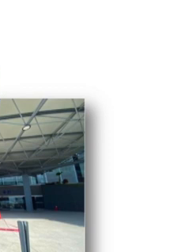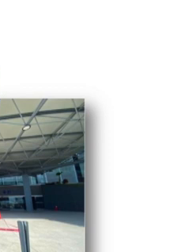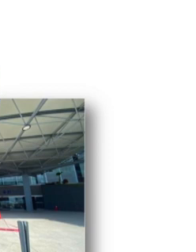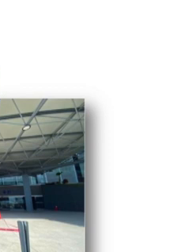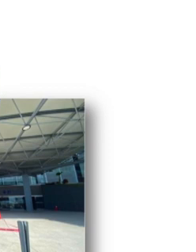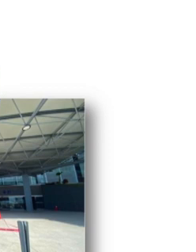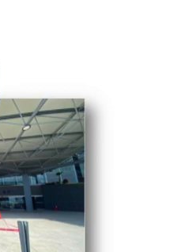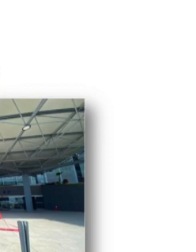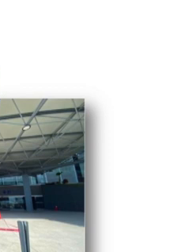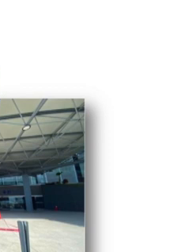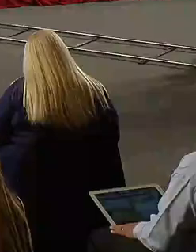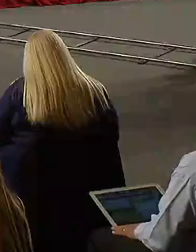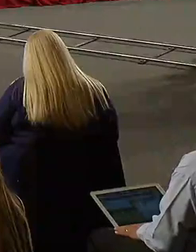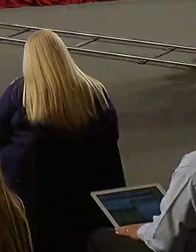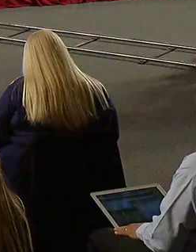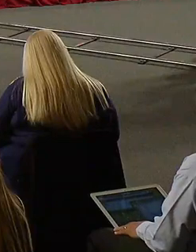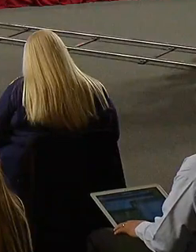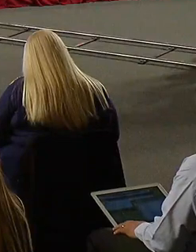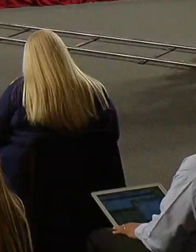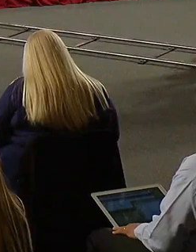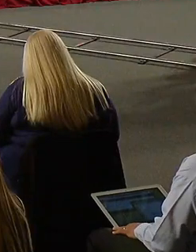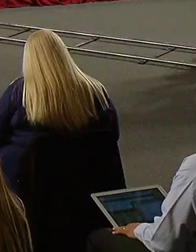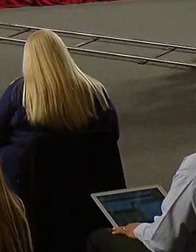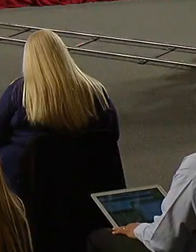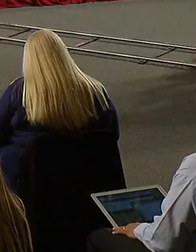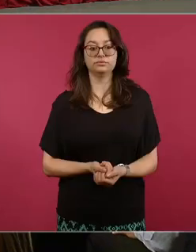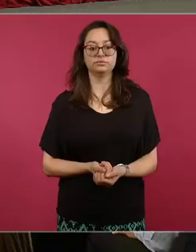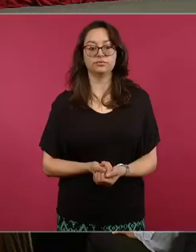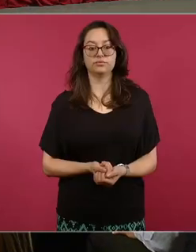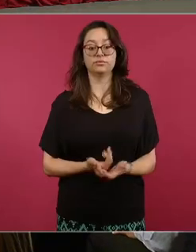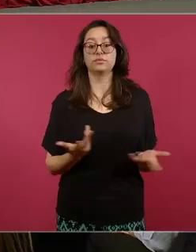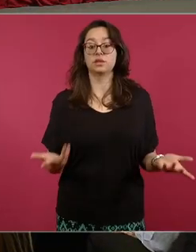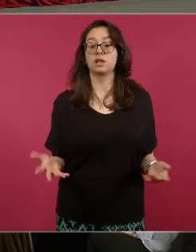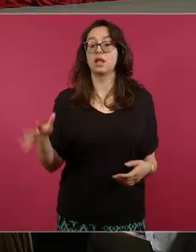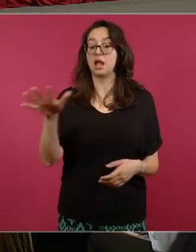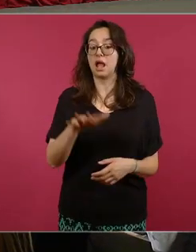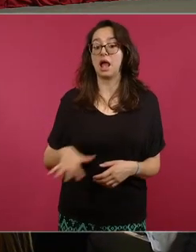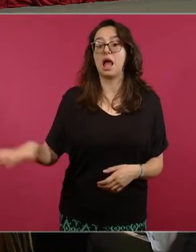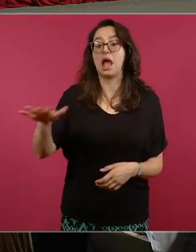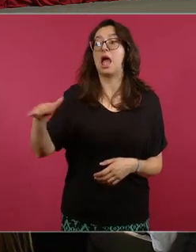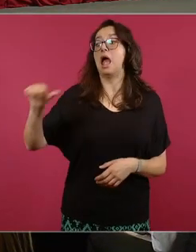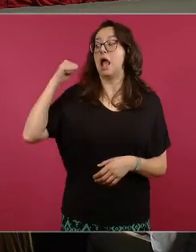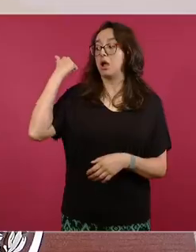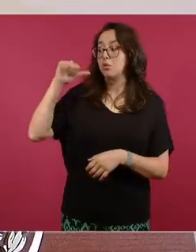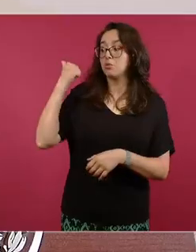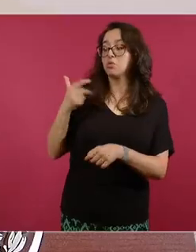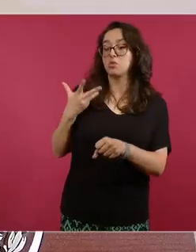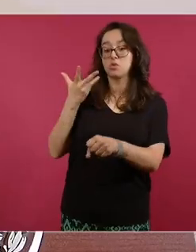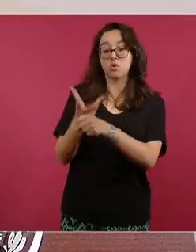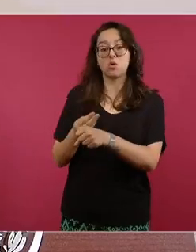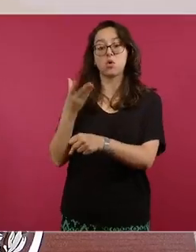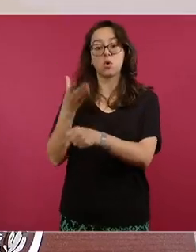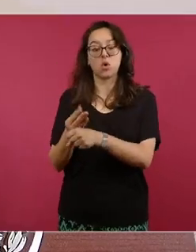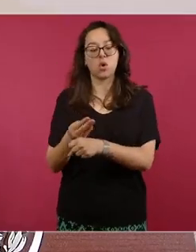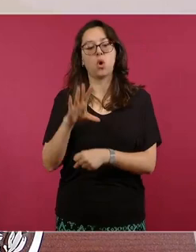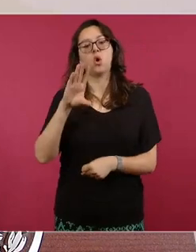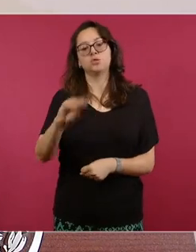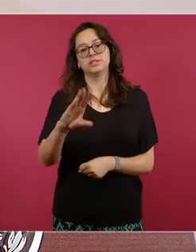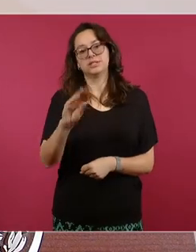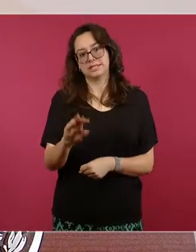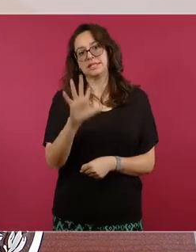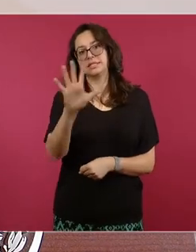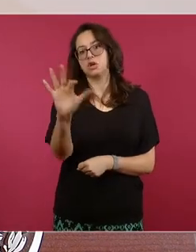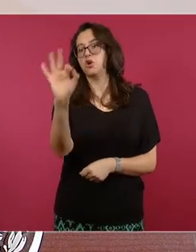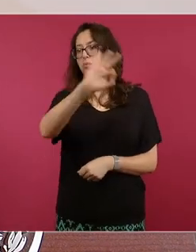Esto significa un avance del 85 por ciento en el proceso de reconstrucción y gracias a este